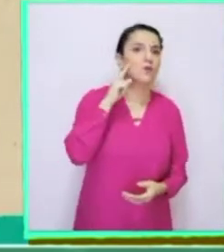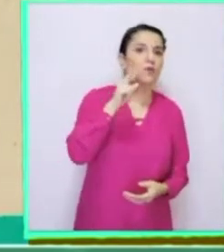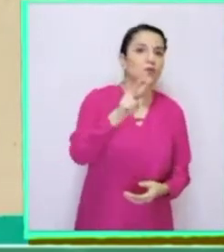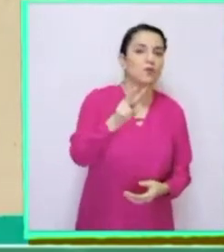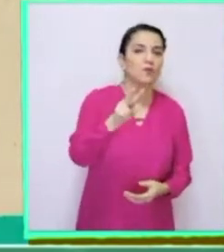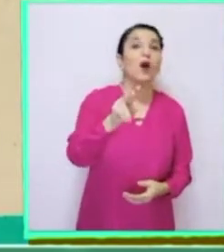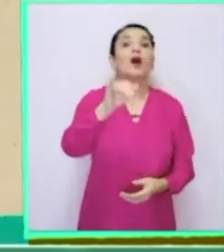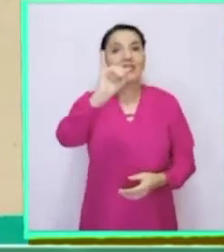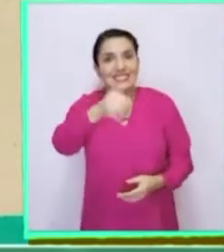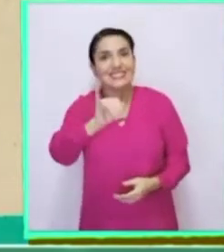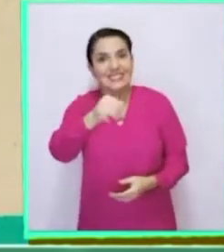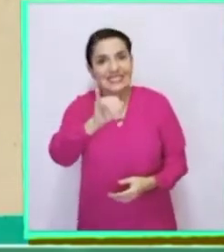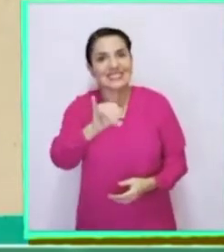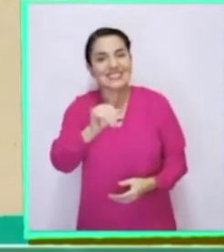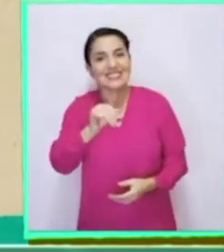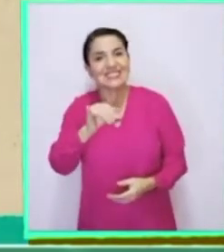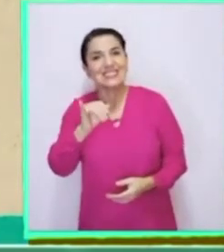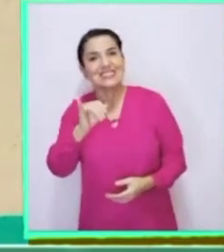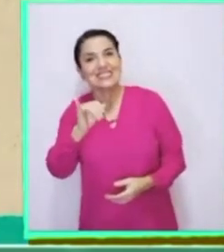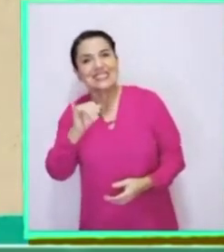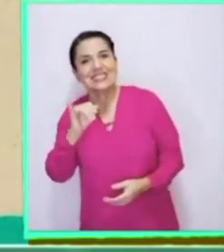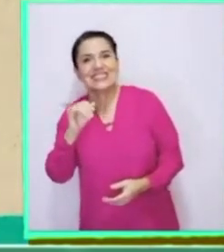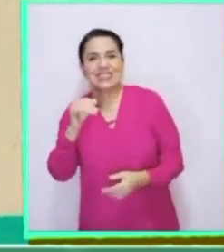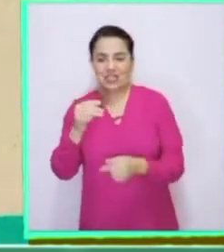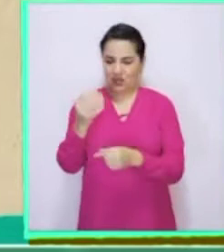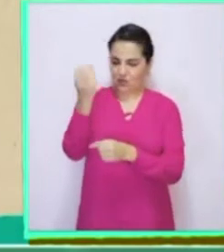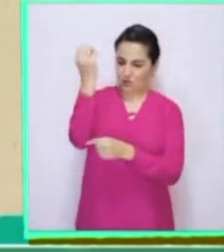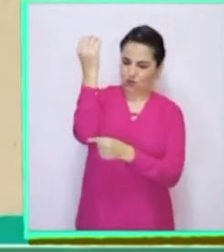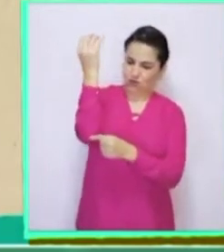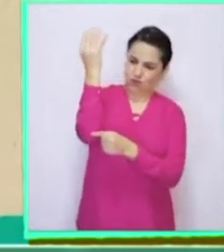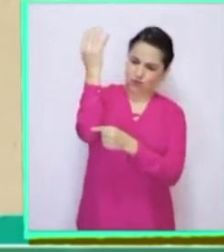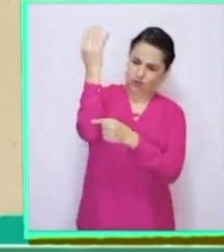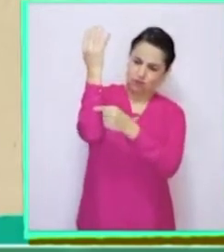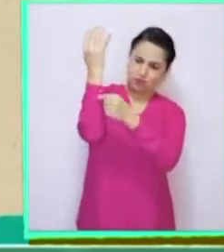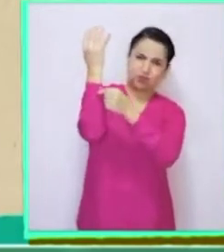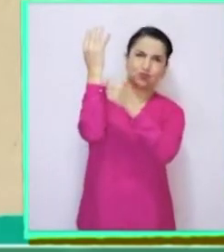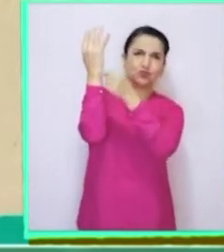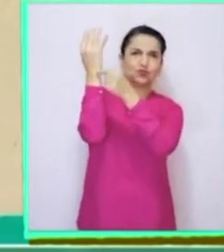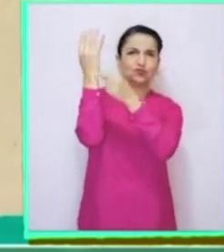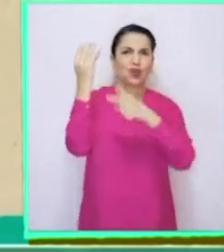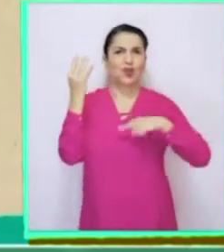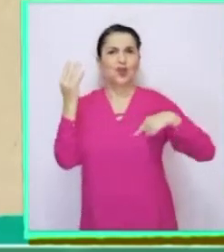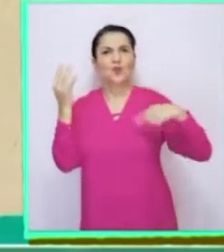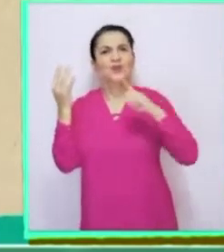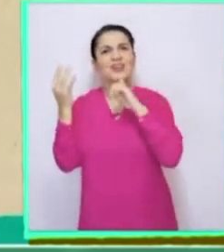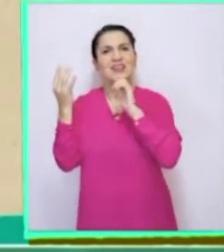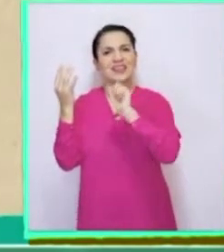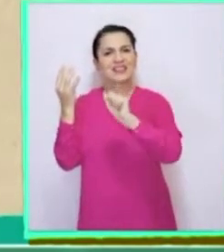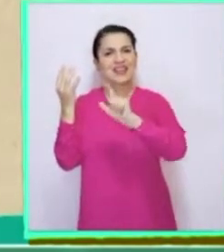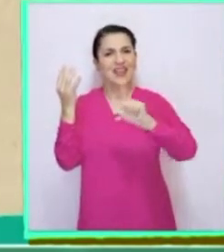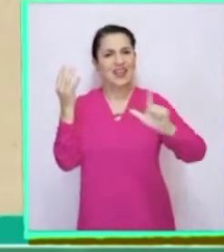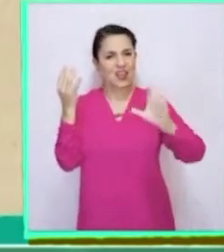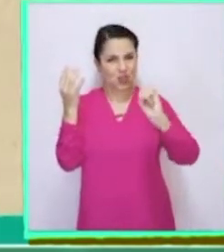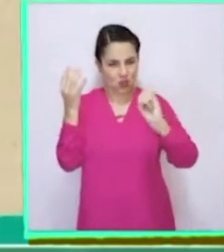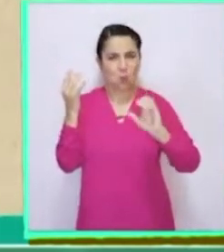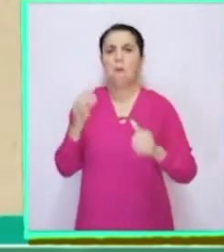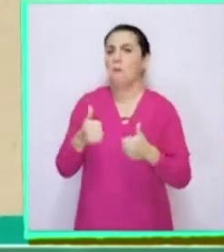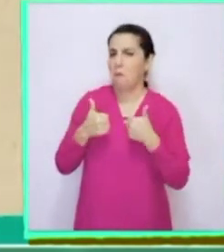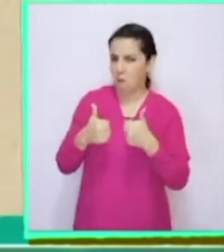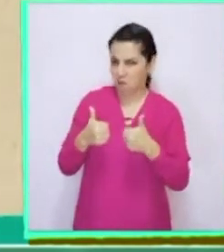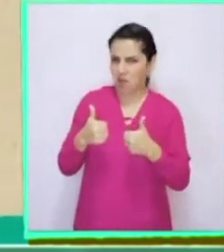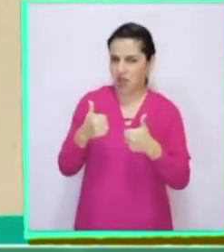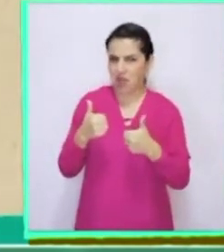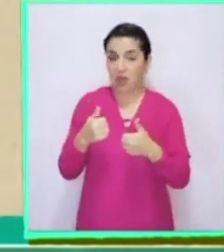¡Exacto! Alguien por ahí me dijo que esa estructura larga y verde se llama tallo. Muy bien. ¿Y alguien sabe cómo se llaman